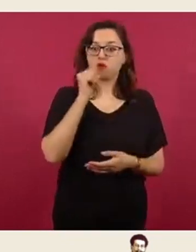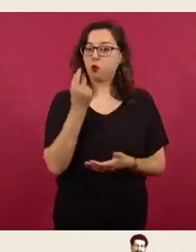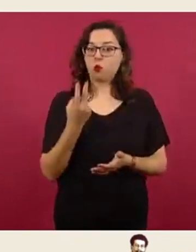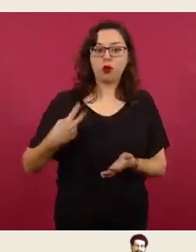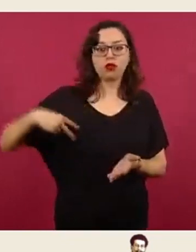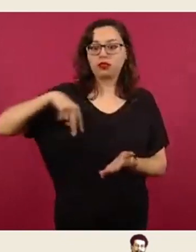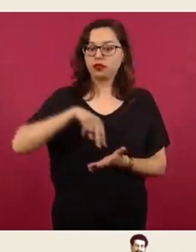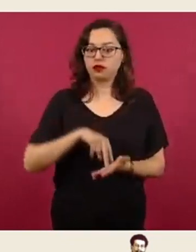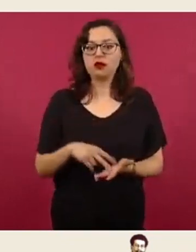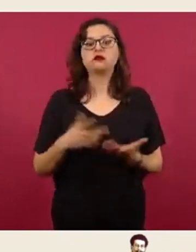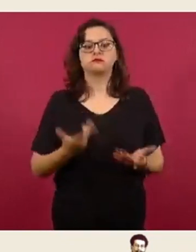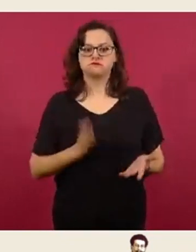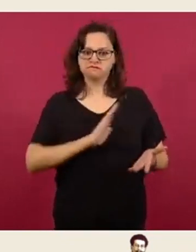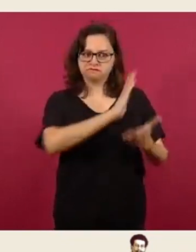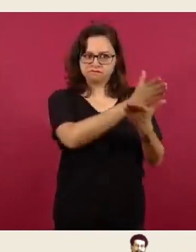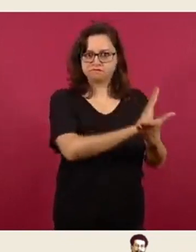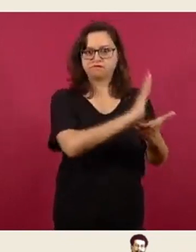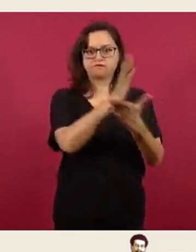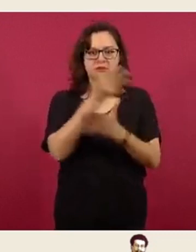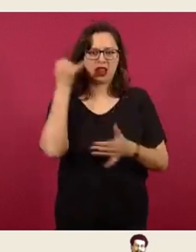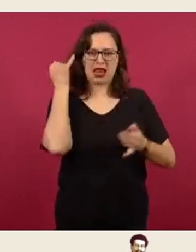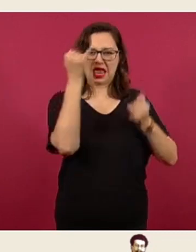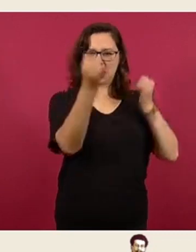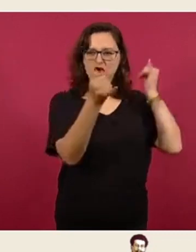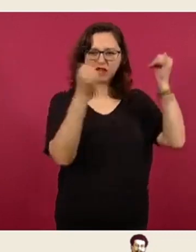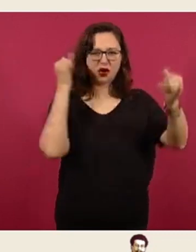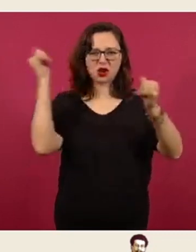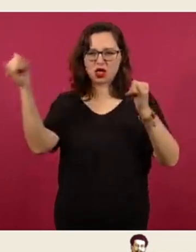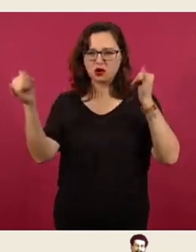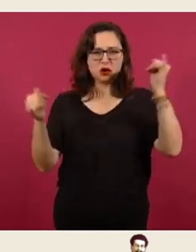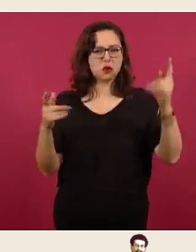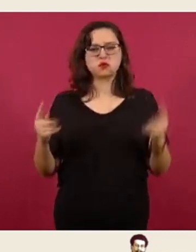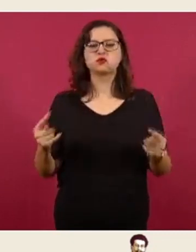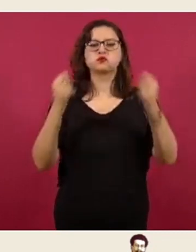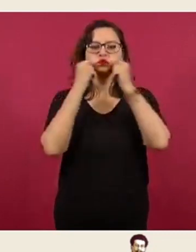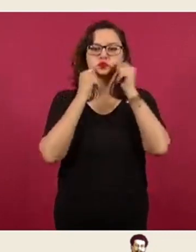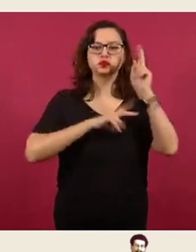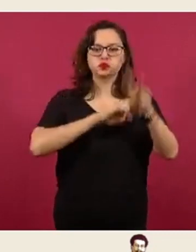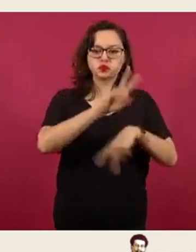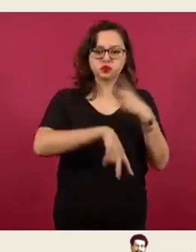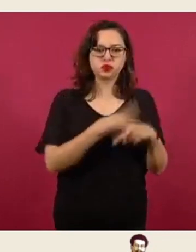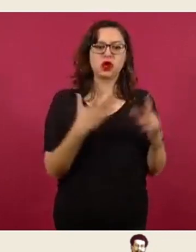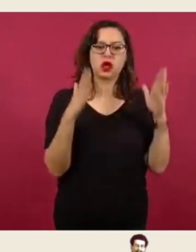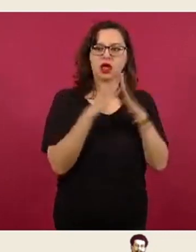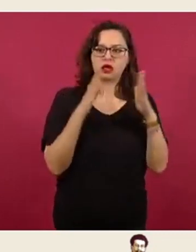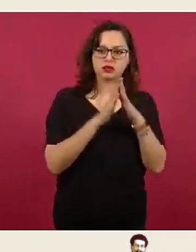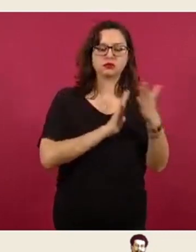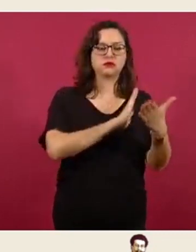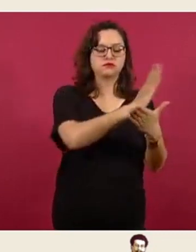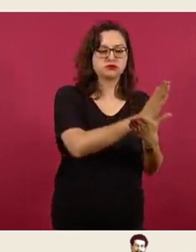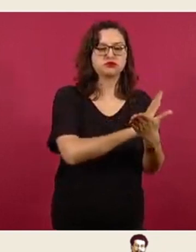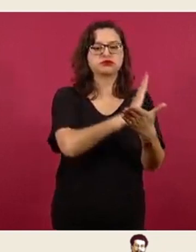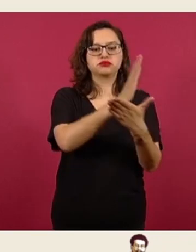vacunación y pudimos alcanzar a todas las personas en recorridos casa por casa, comunidad por comunidad,